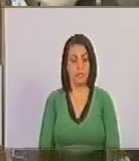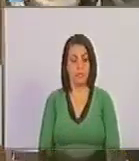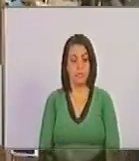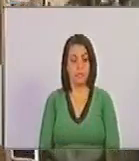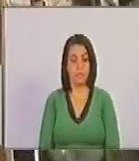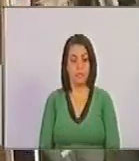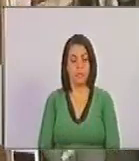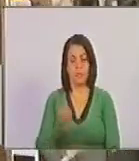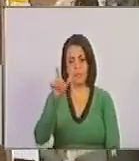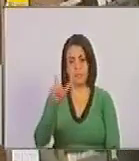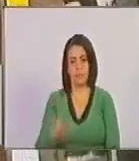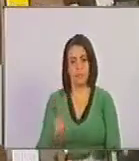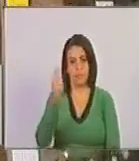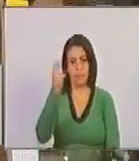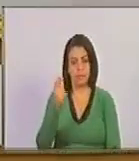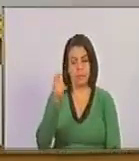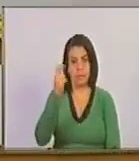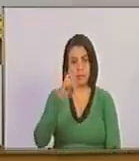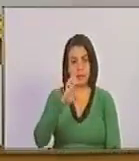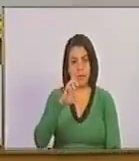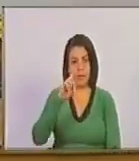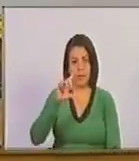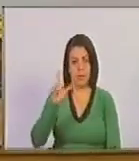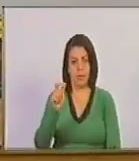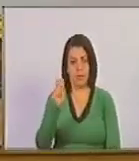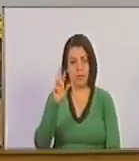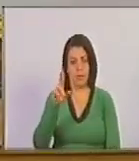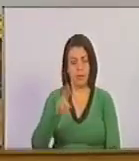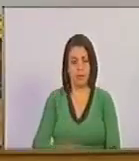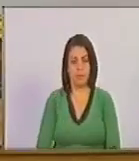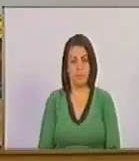puede dejar en el derecho de palabra el diputado Edgar González